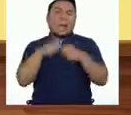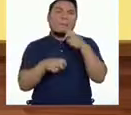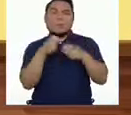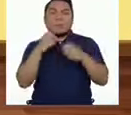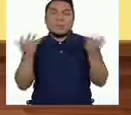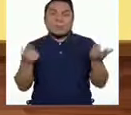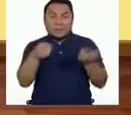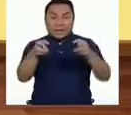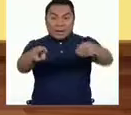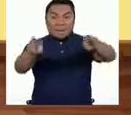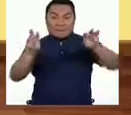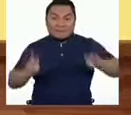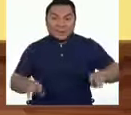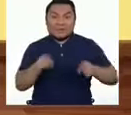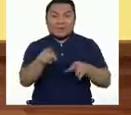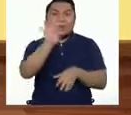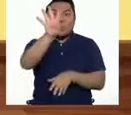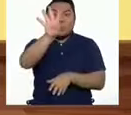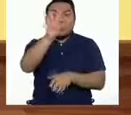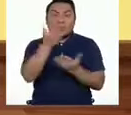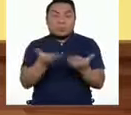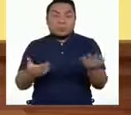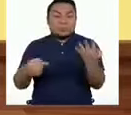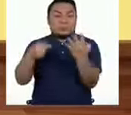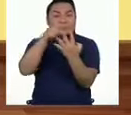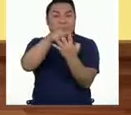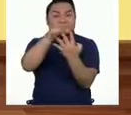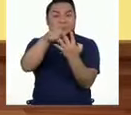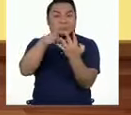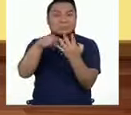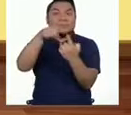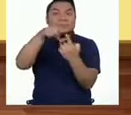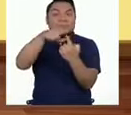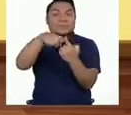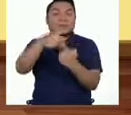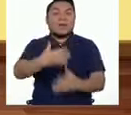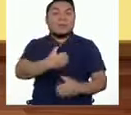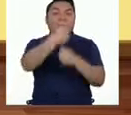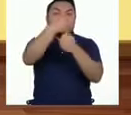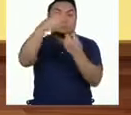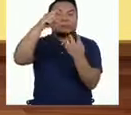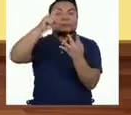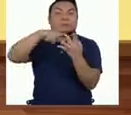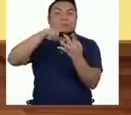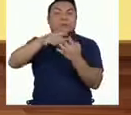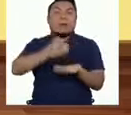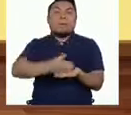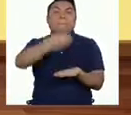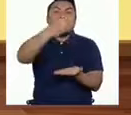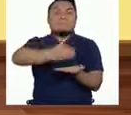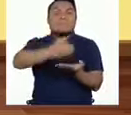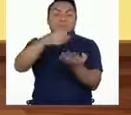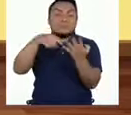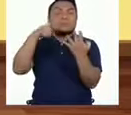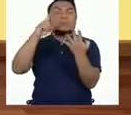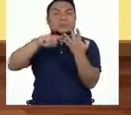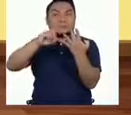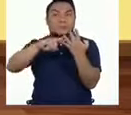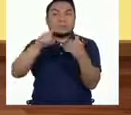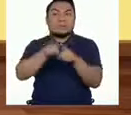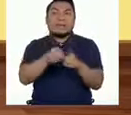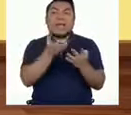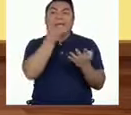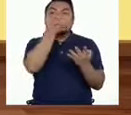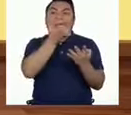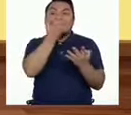Tiene sobre la mesa cuatro objetos. Uno es una bolsa. Otro es una botella de plástico. También hay una